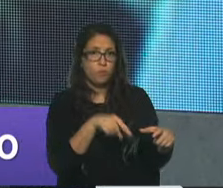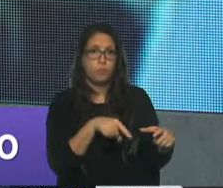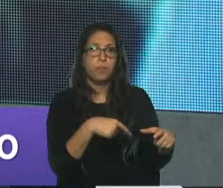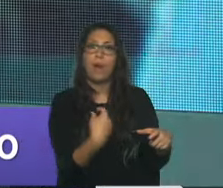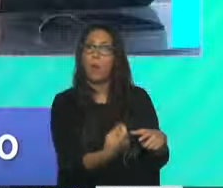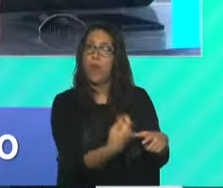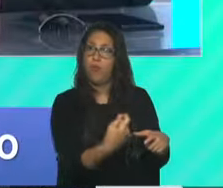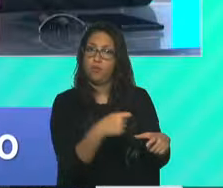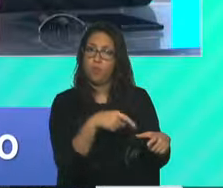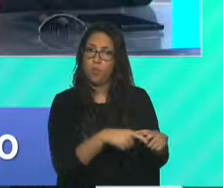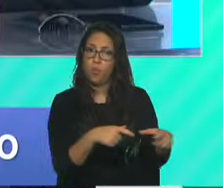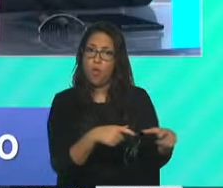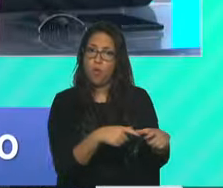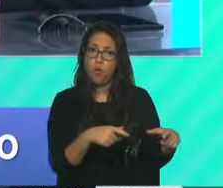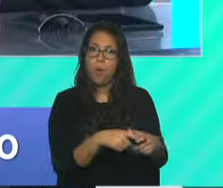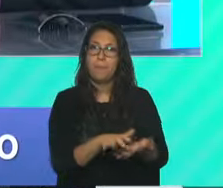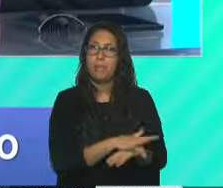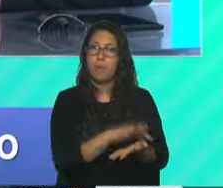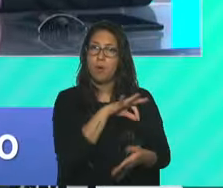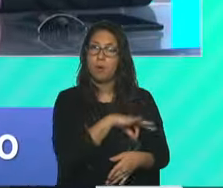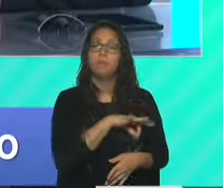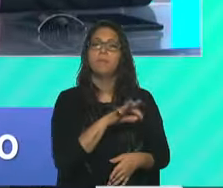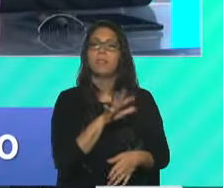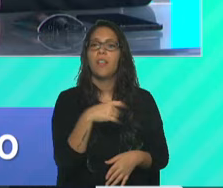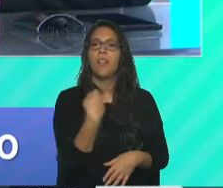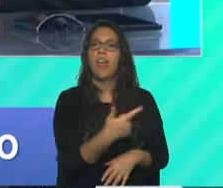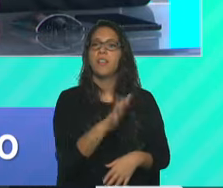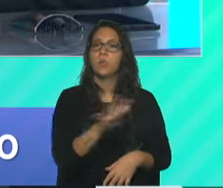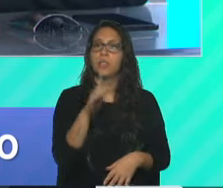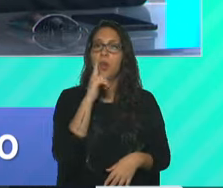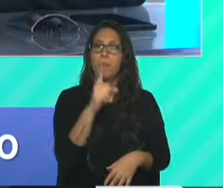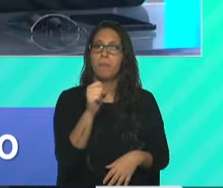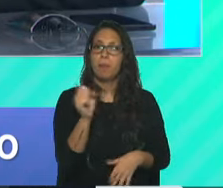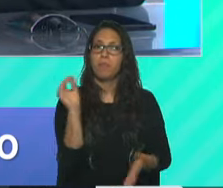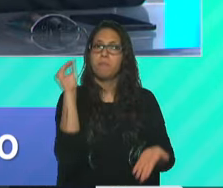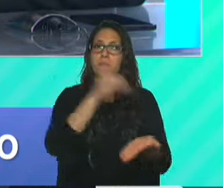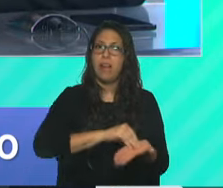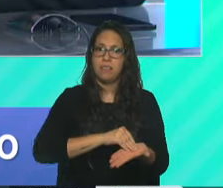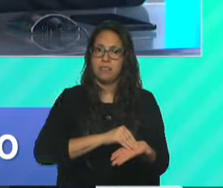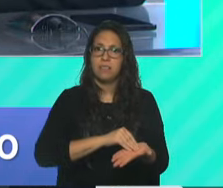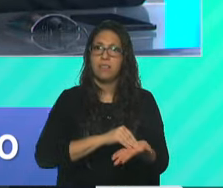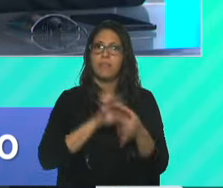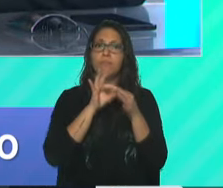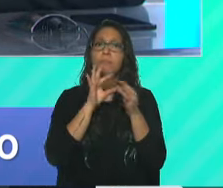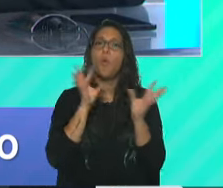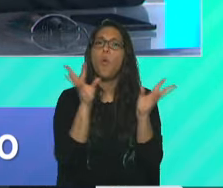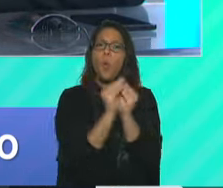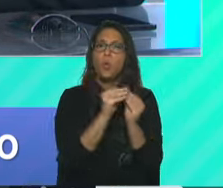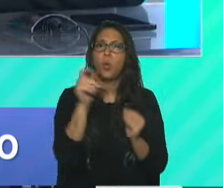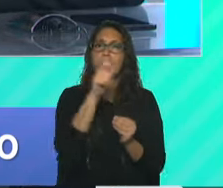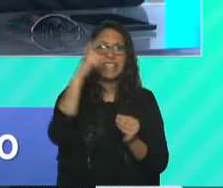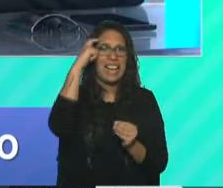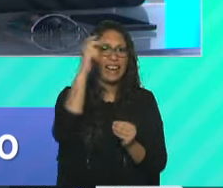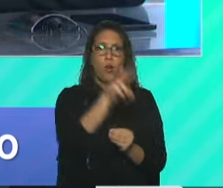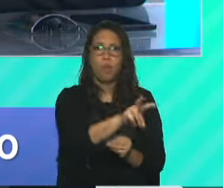jubilados. Para jubilados de la mínima, 55 mil pesos que se van a cobrar con los haberes de enero. Por ahora